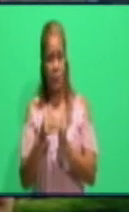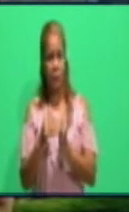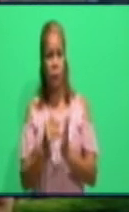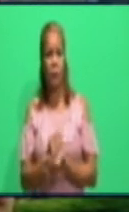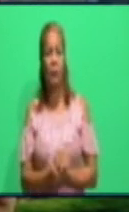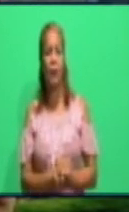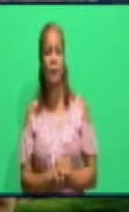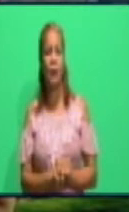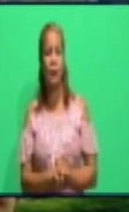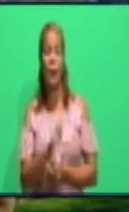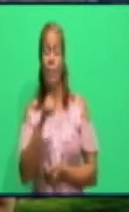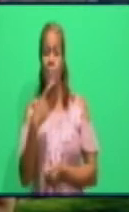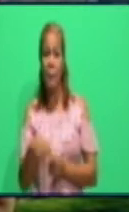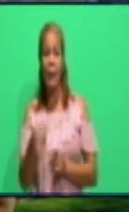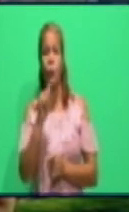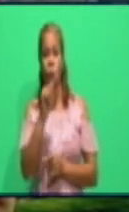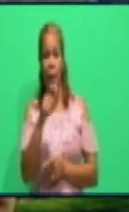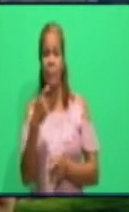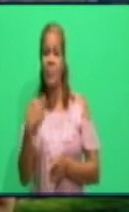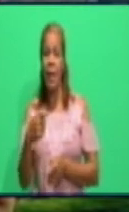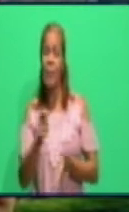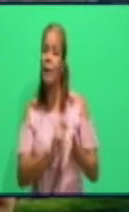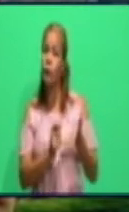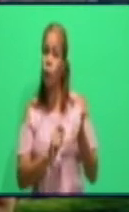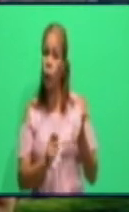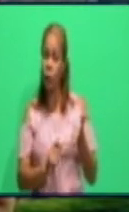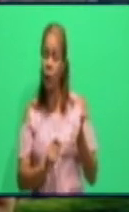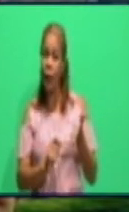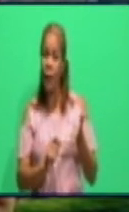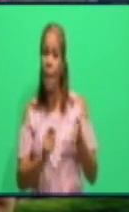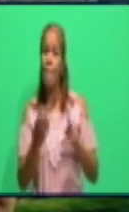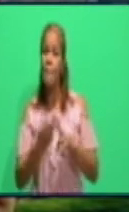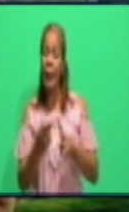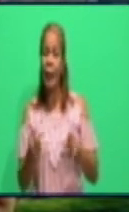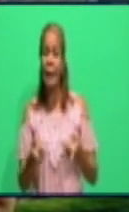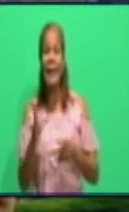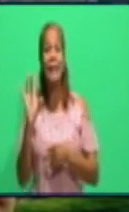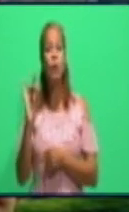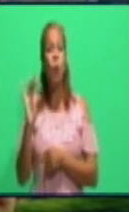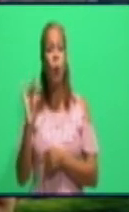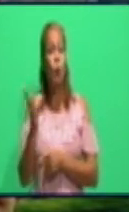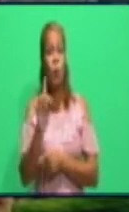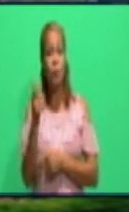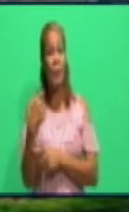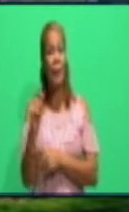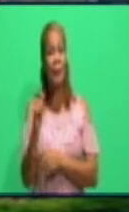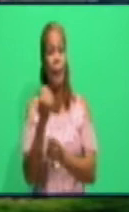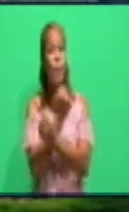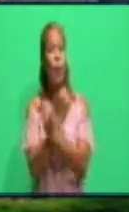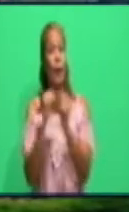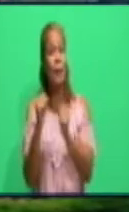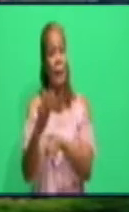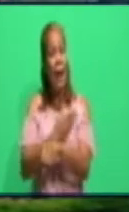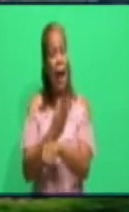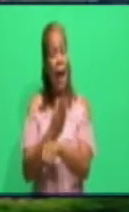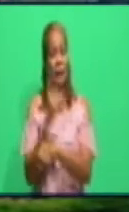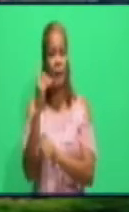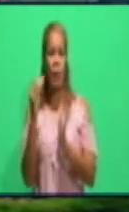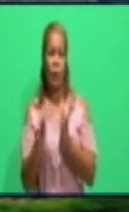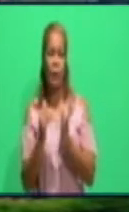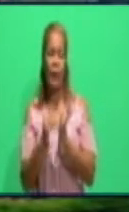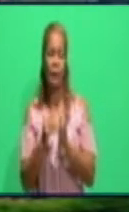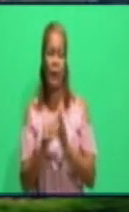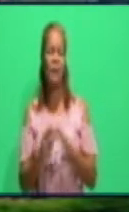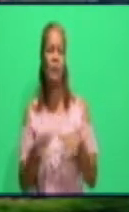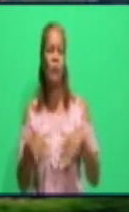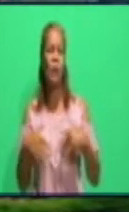situación para que no se generalice tampoco en otros puntos de venta de la ciudad de Bayamo. Denny, ¿qué pasa